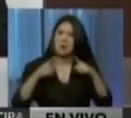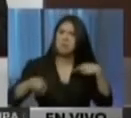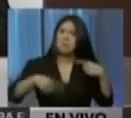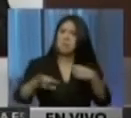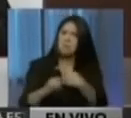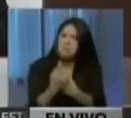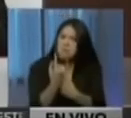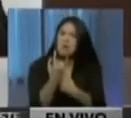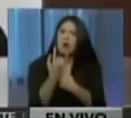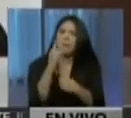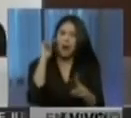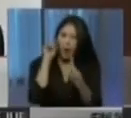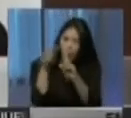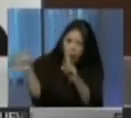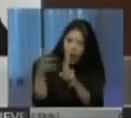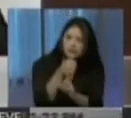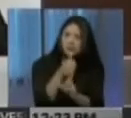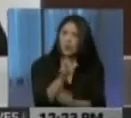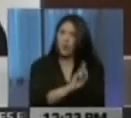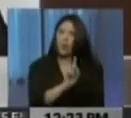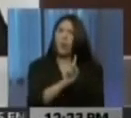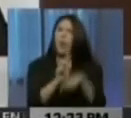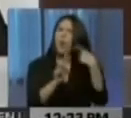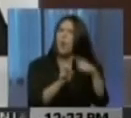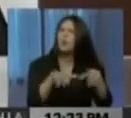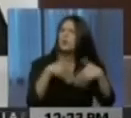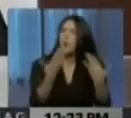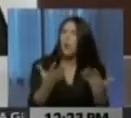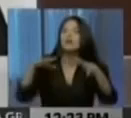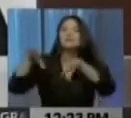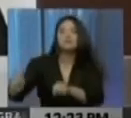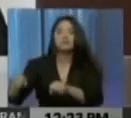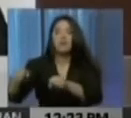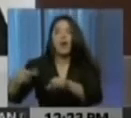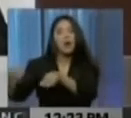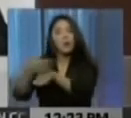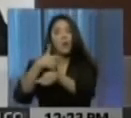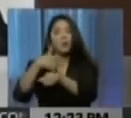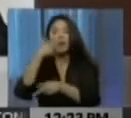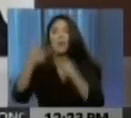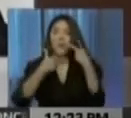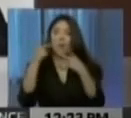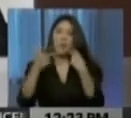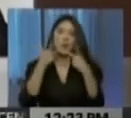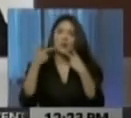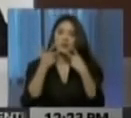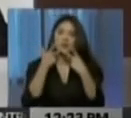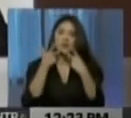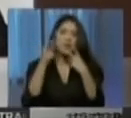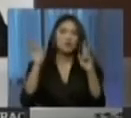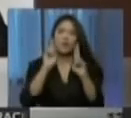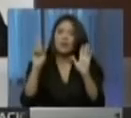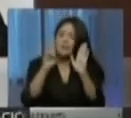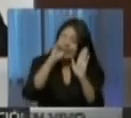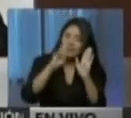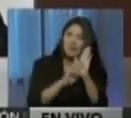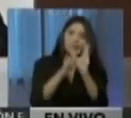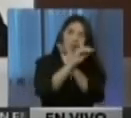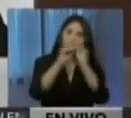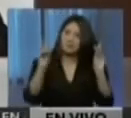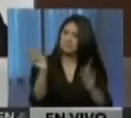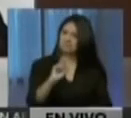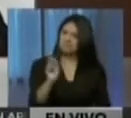conseguir sus objetivos que no son otros que tomar el poder político sin ningún mecanismo democrático. Tenemos